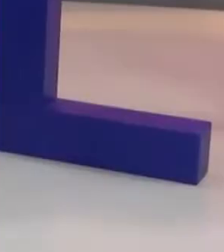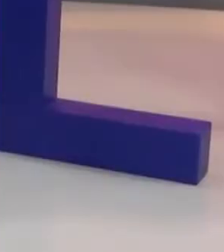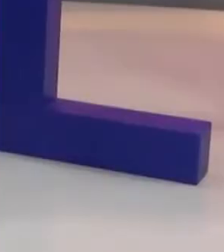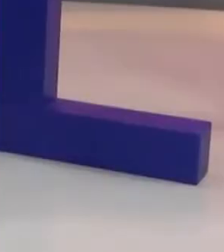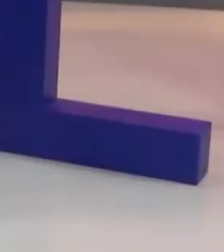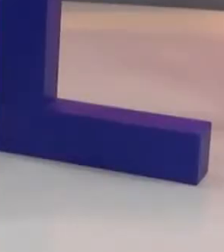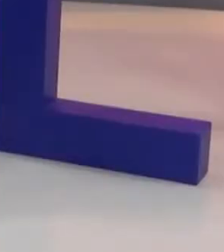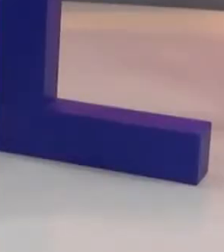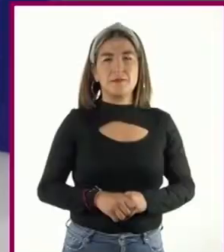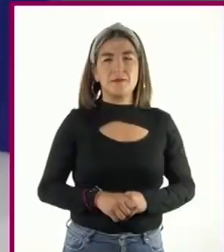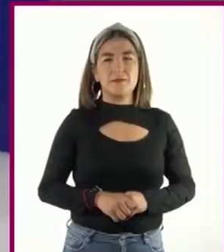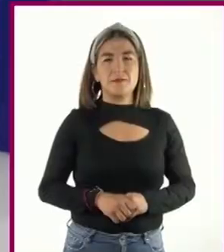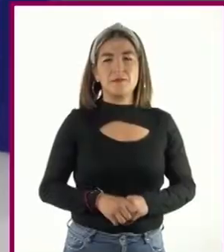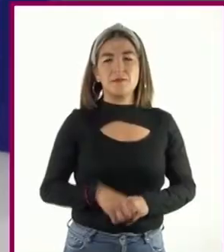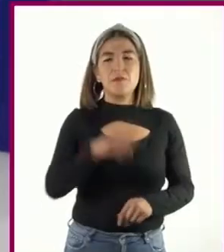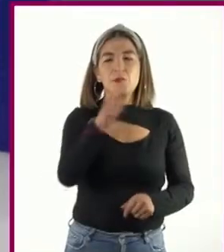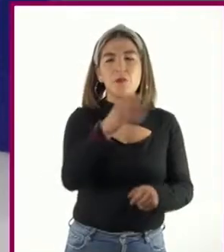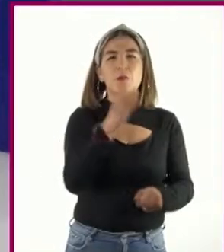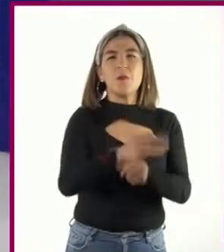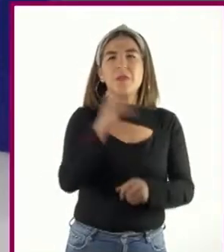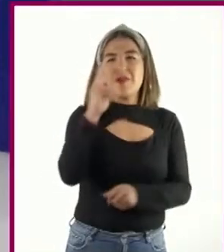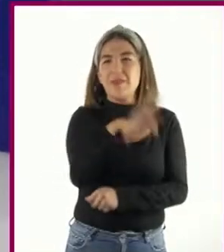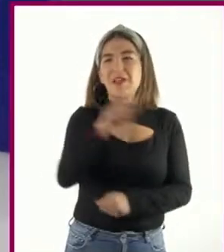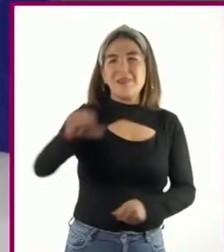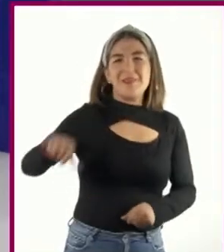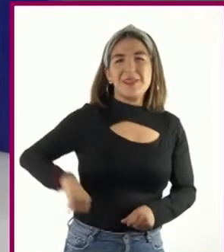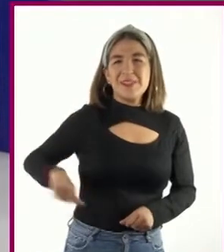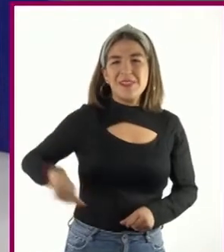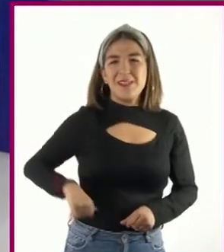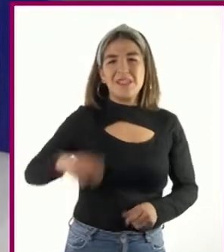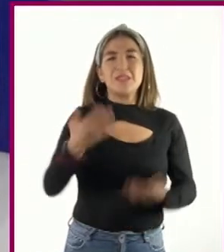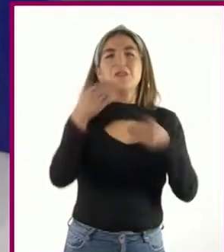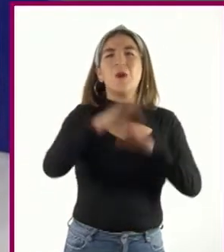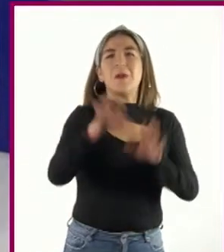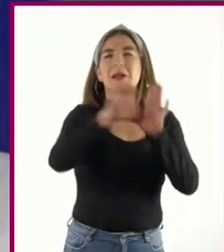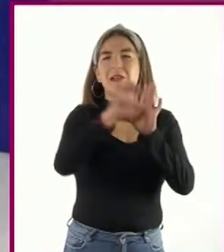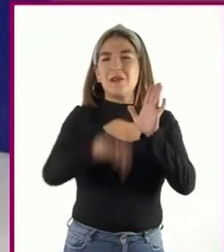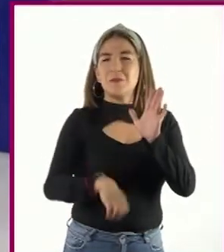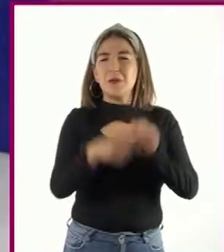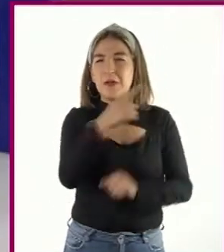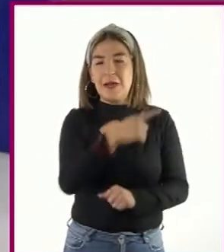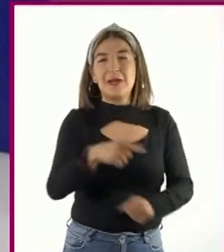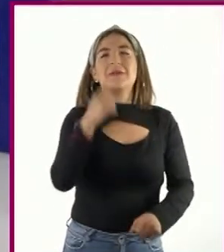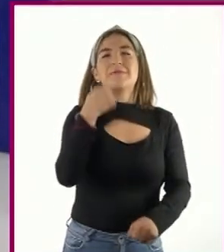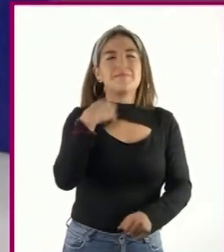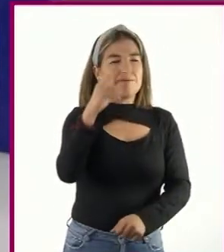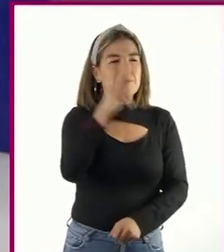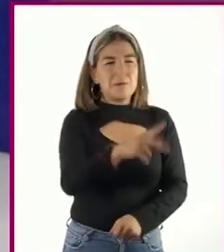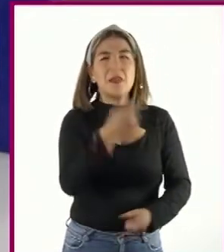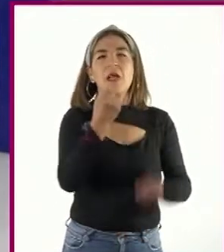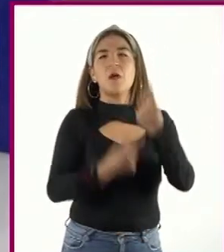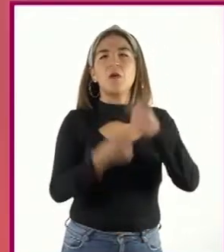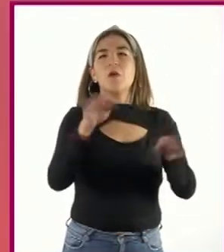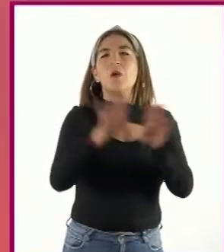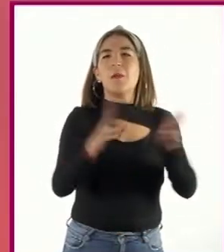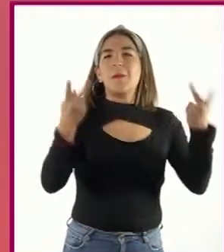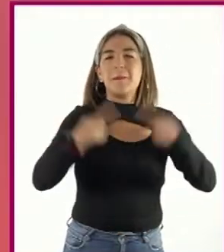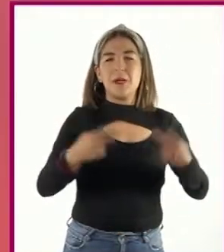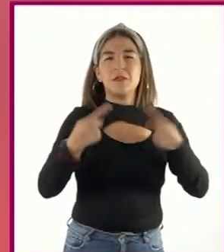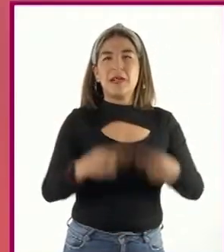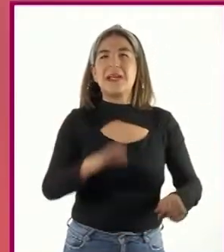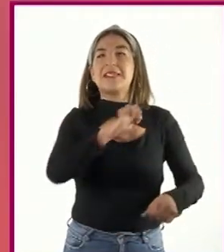¿Qué te llama la atención de los ejemplos, Enrique? En primer lugar, que algunos hacen referencia a personas